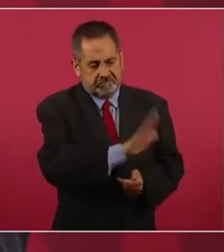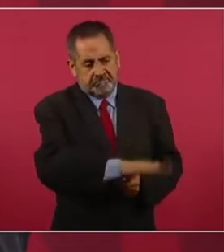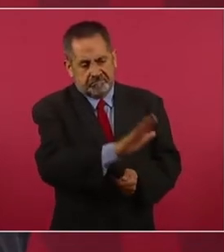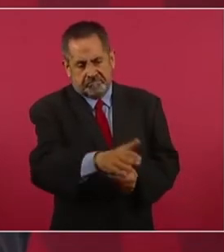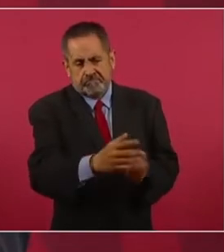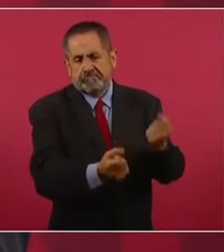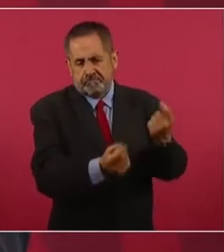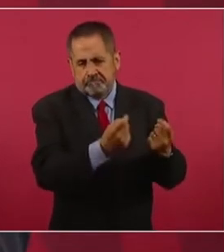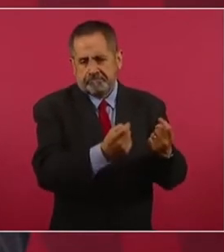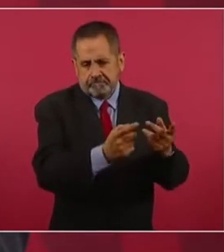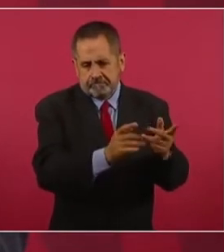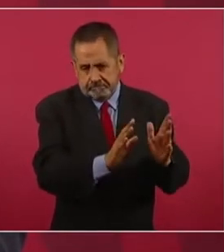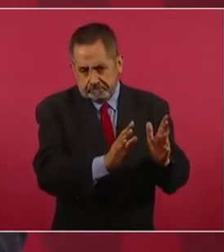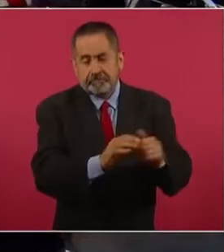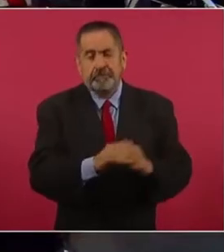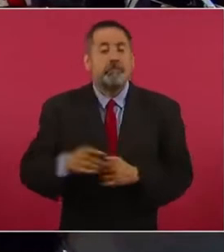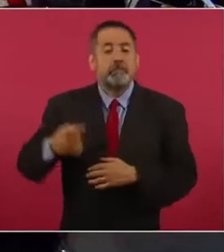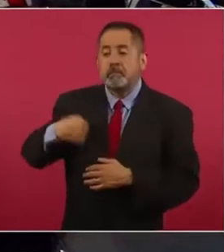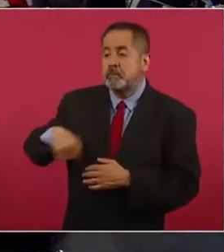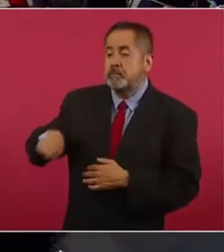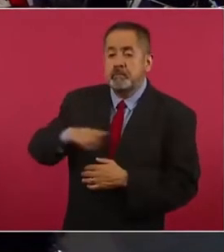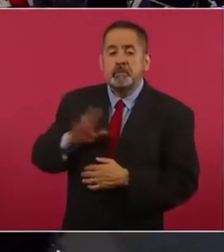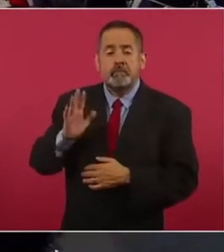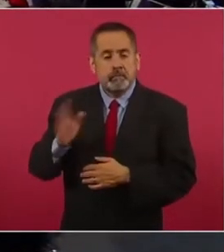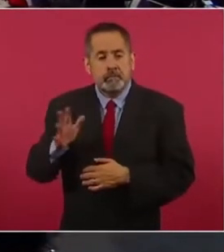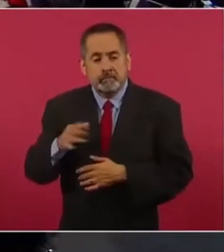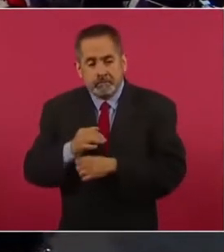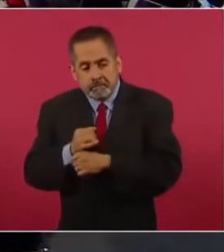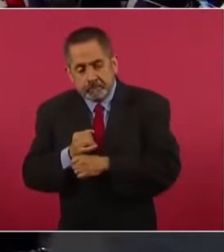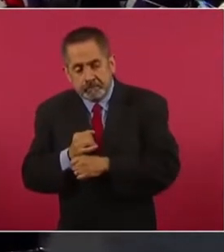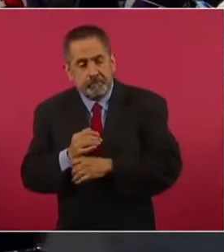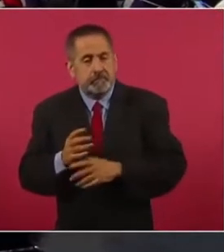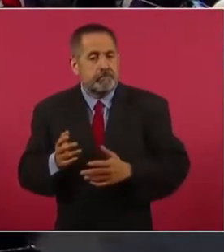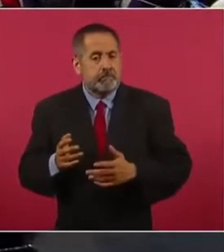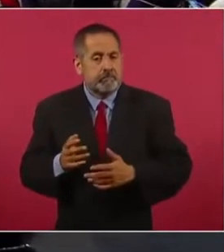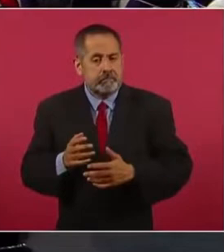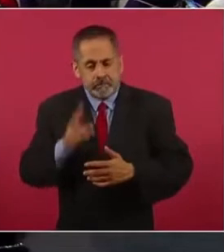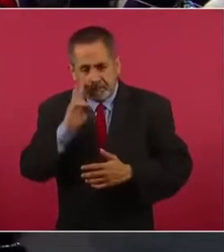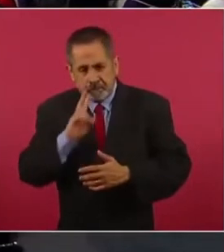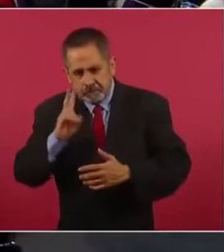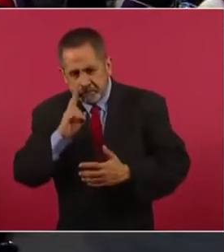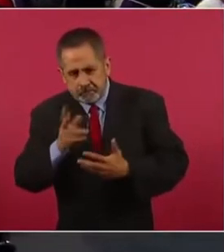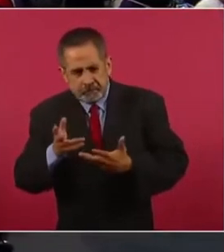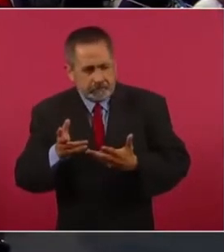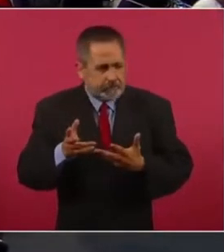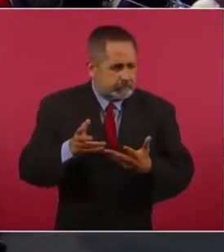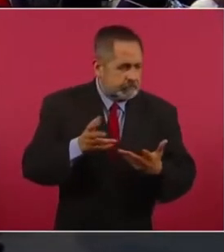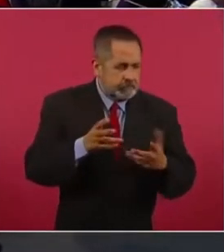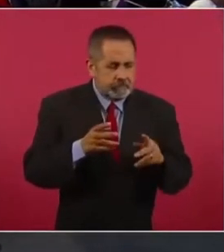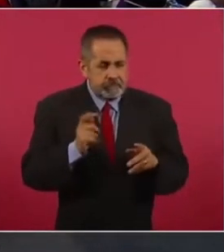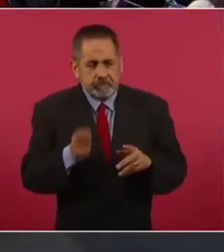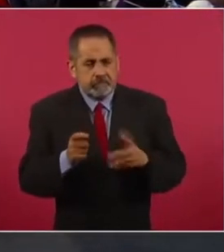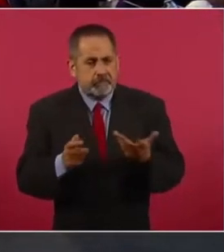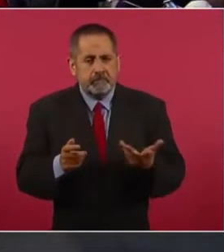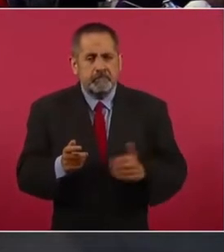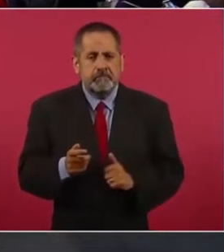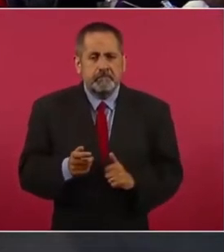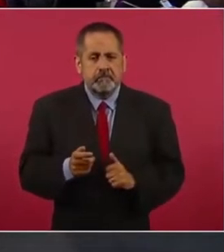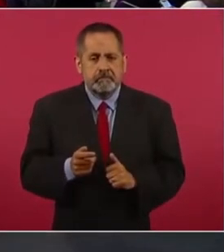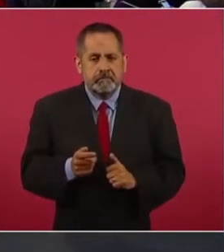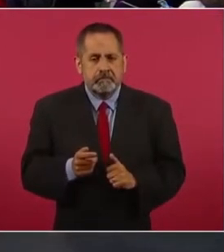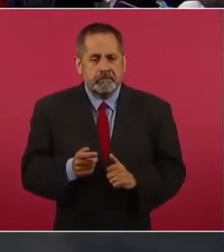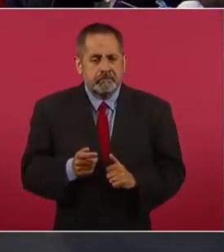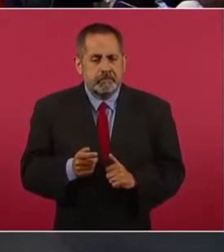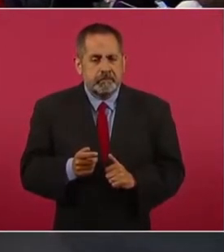procurando que